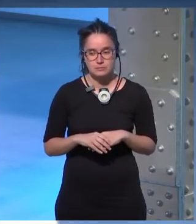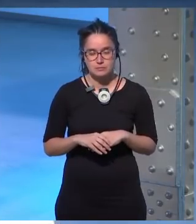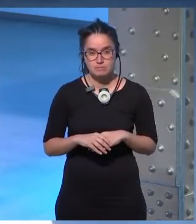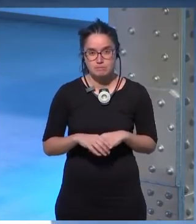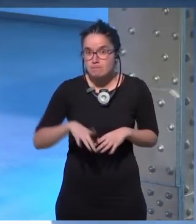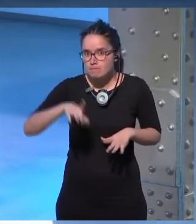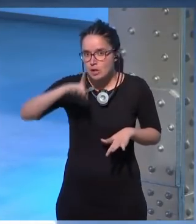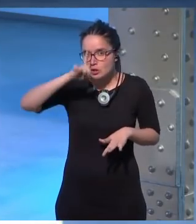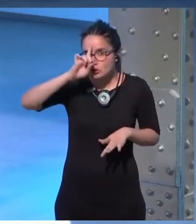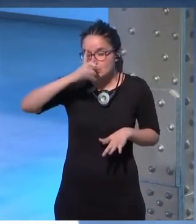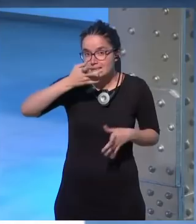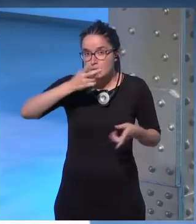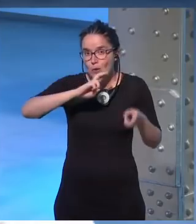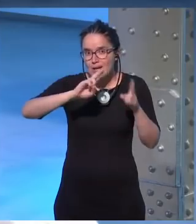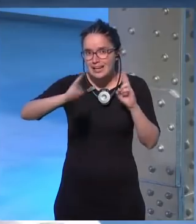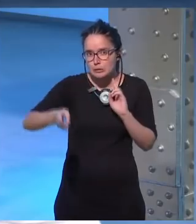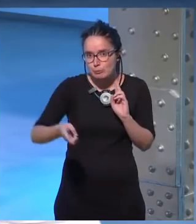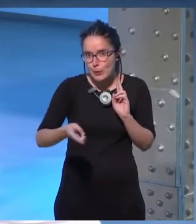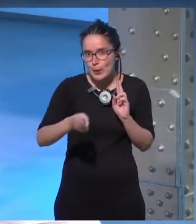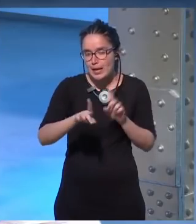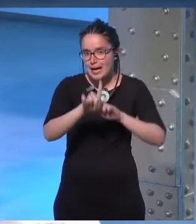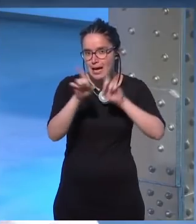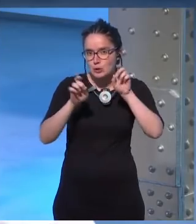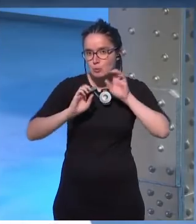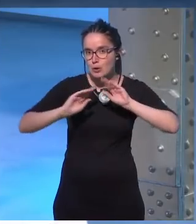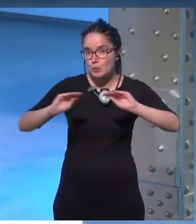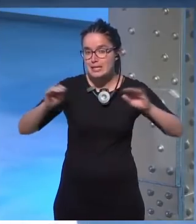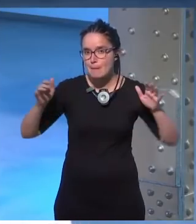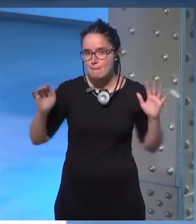no sé si voy a responder exactamente a lo que preguntabas pero